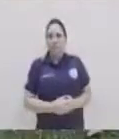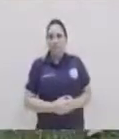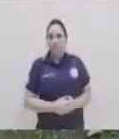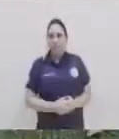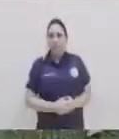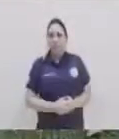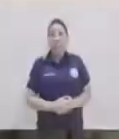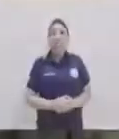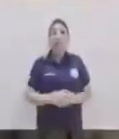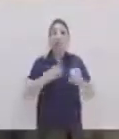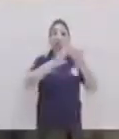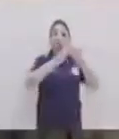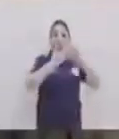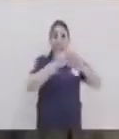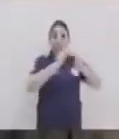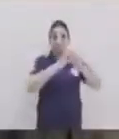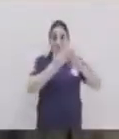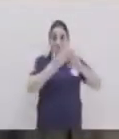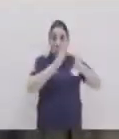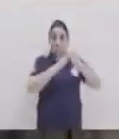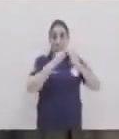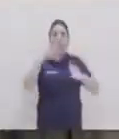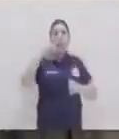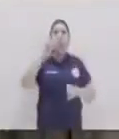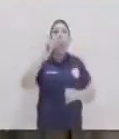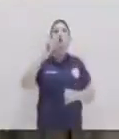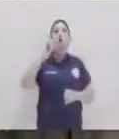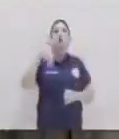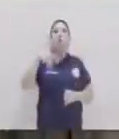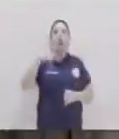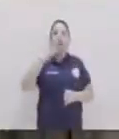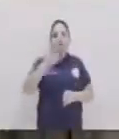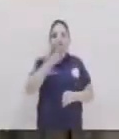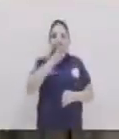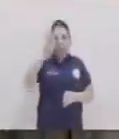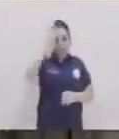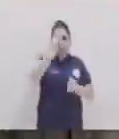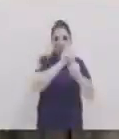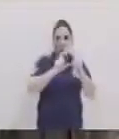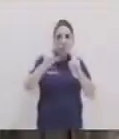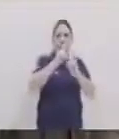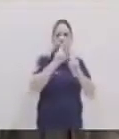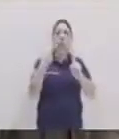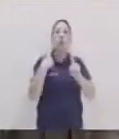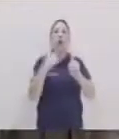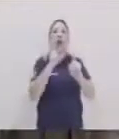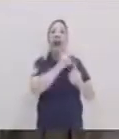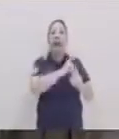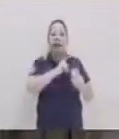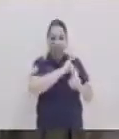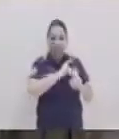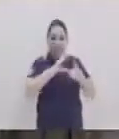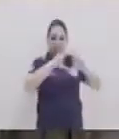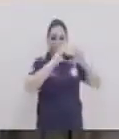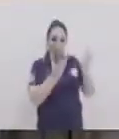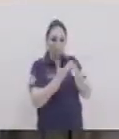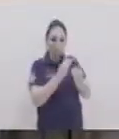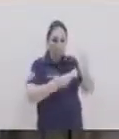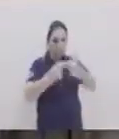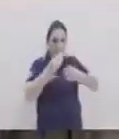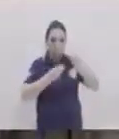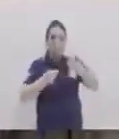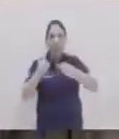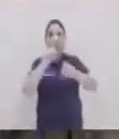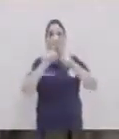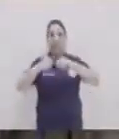La comunidad lingüística Pocomam se caracteriza por sus artesanías arte en piedra